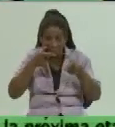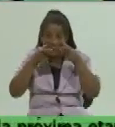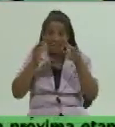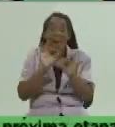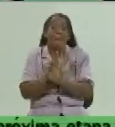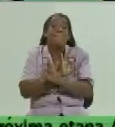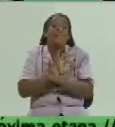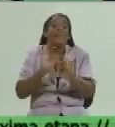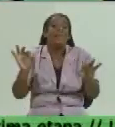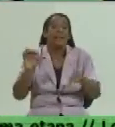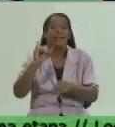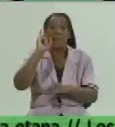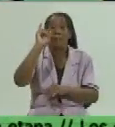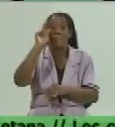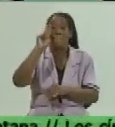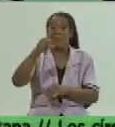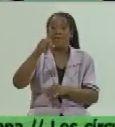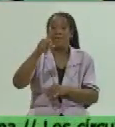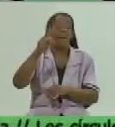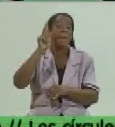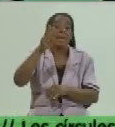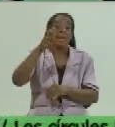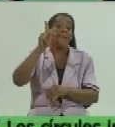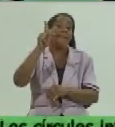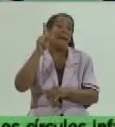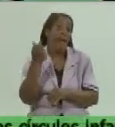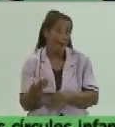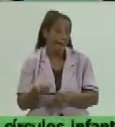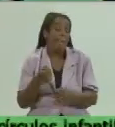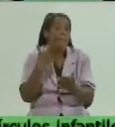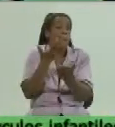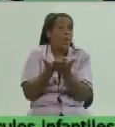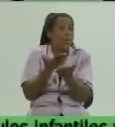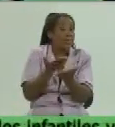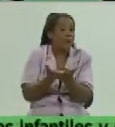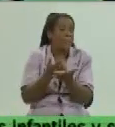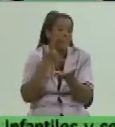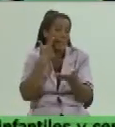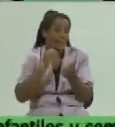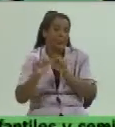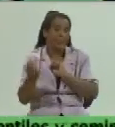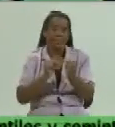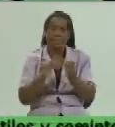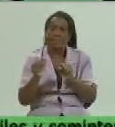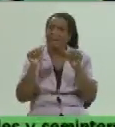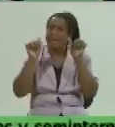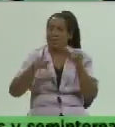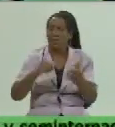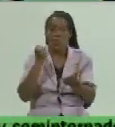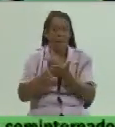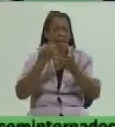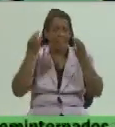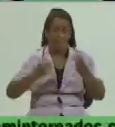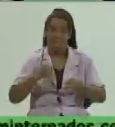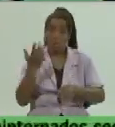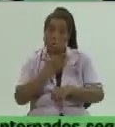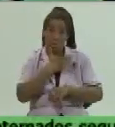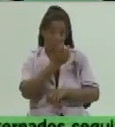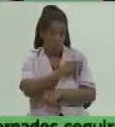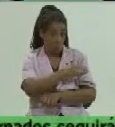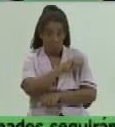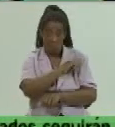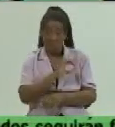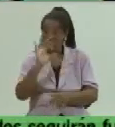y además con control de calidad posterior con envío de muestras para verificar el control. Todo esto le da garantía a nuestro pueblo que cuando se certifica